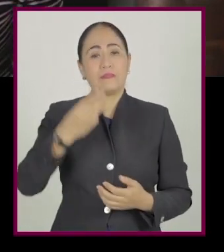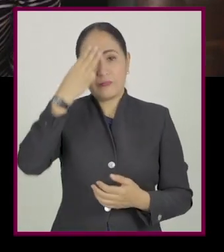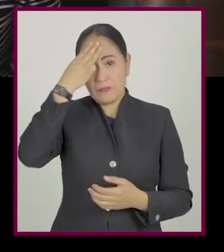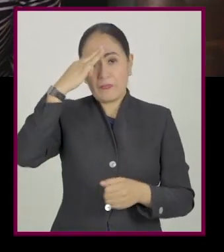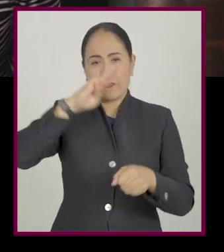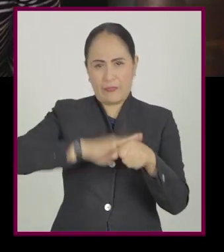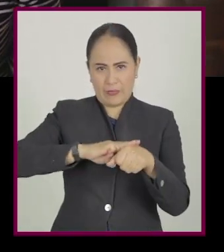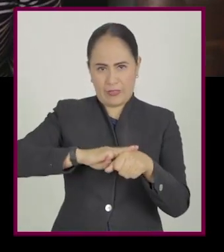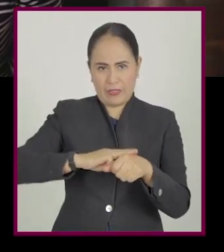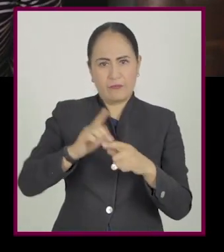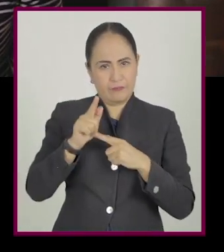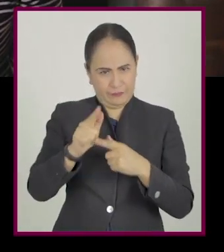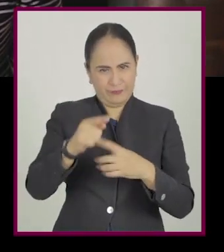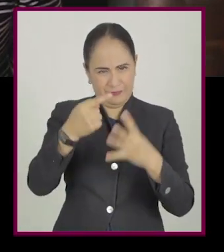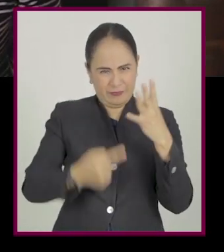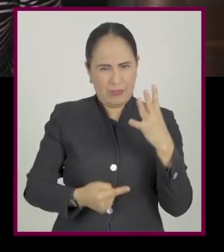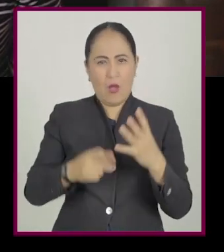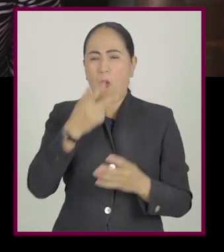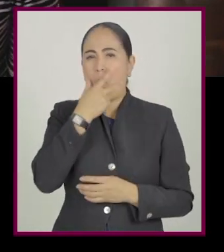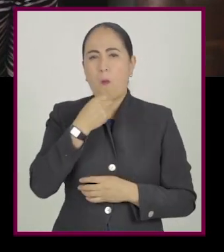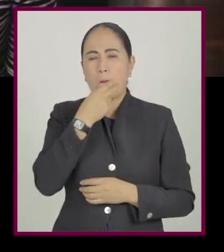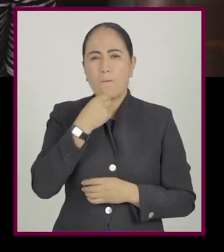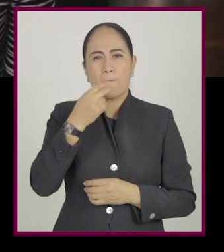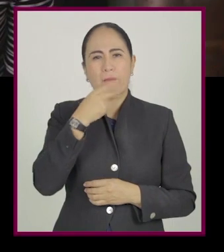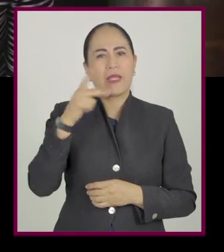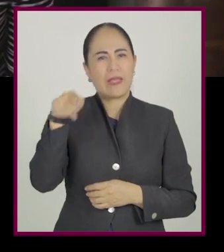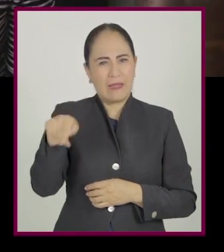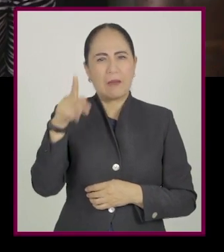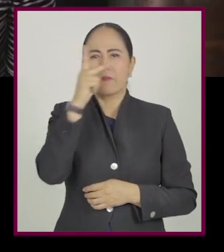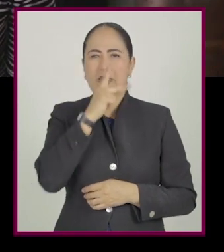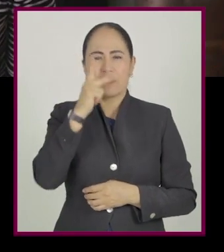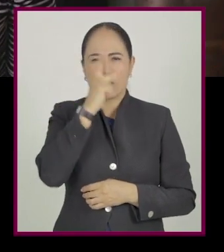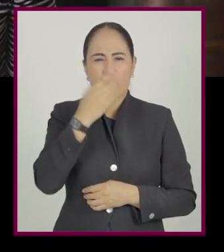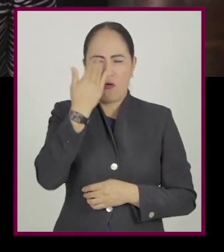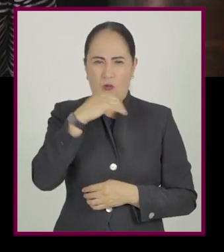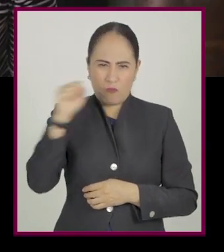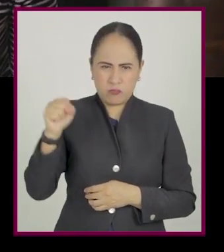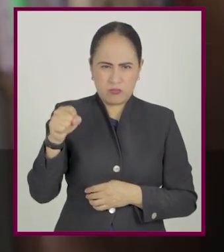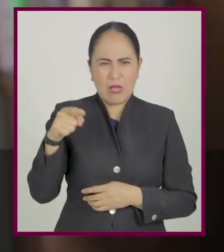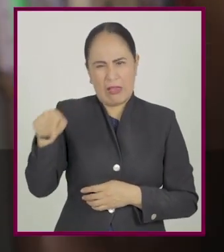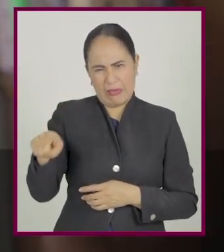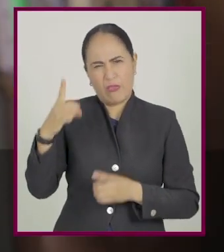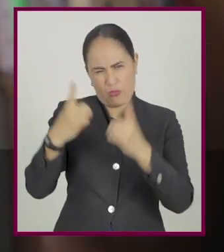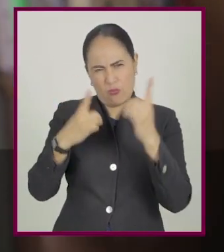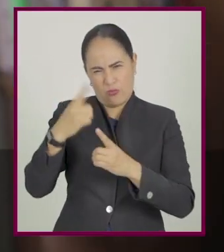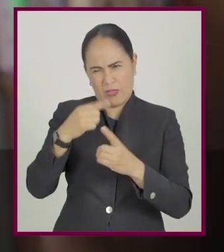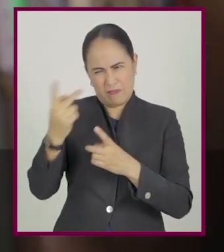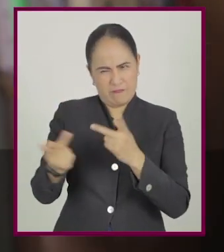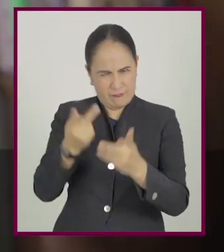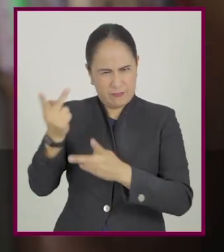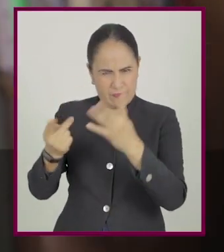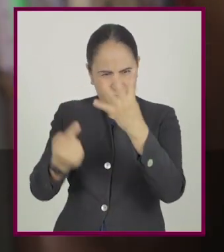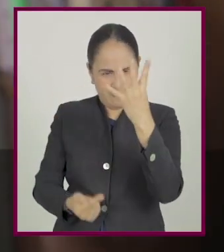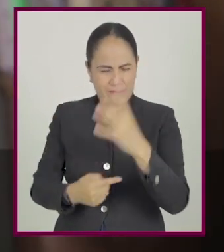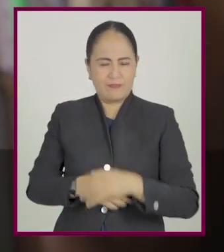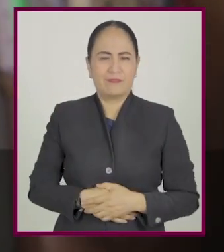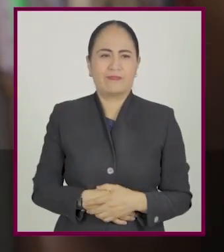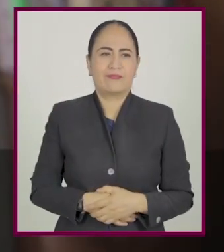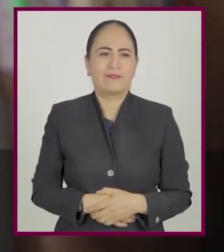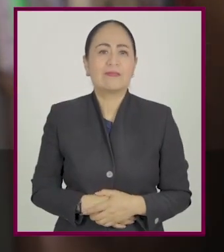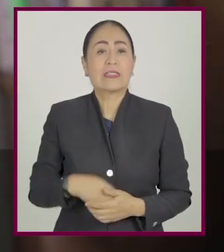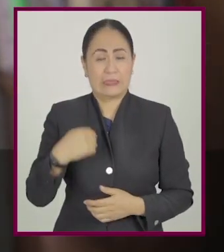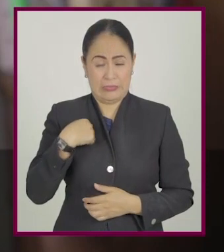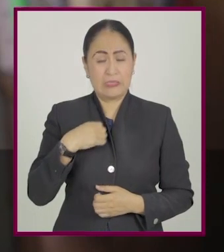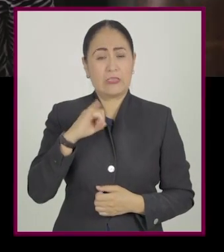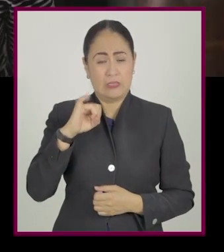Mira, continuando con nuestra investigación sobre la memoria, encontré a un especialista en pedagogía que está resolviendo dudas en línea. Vamos